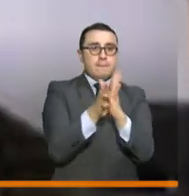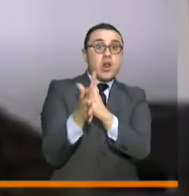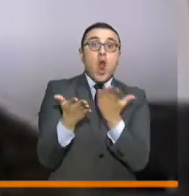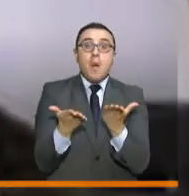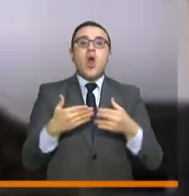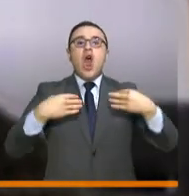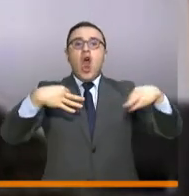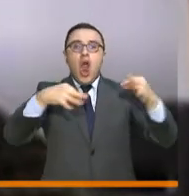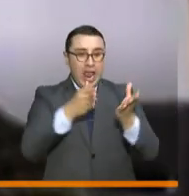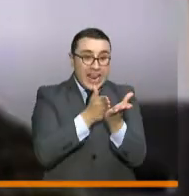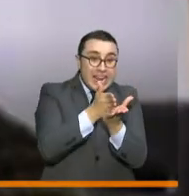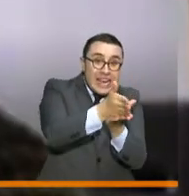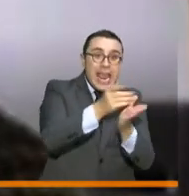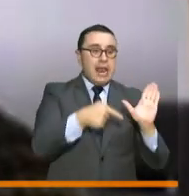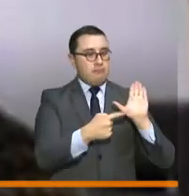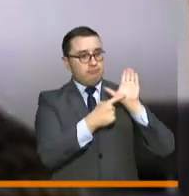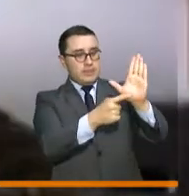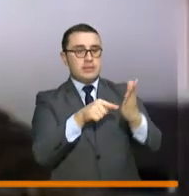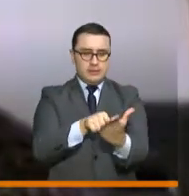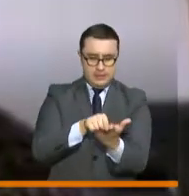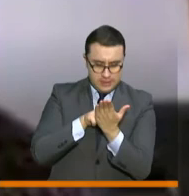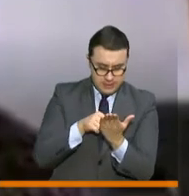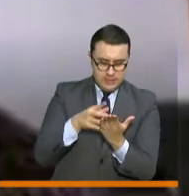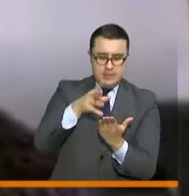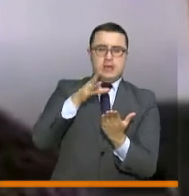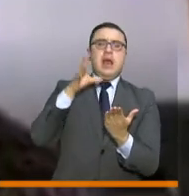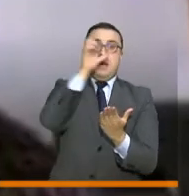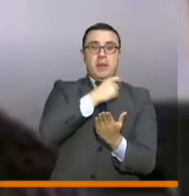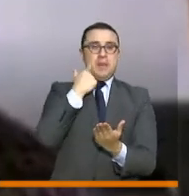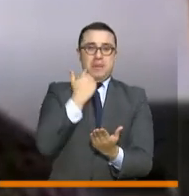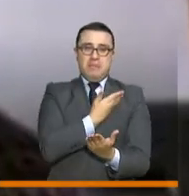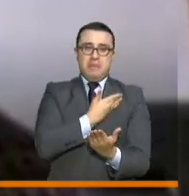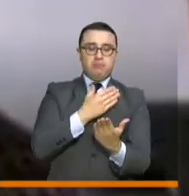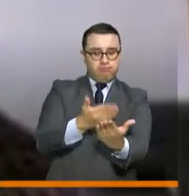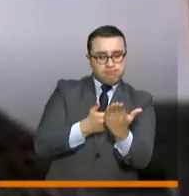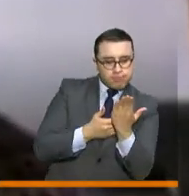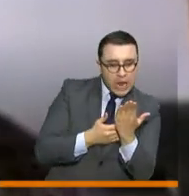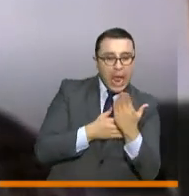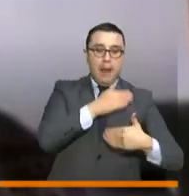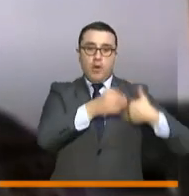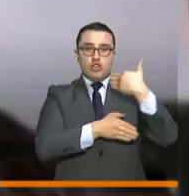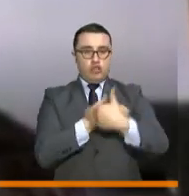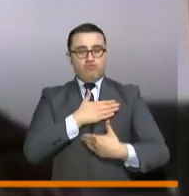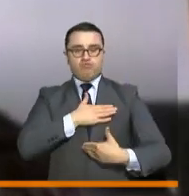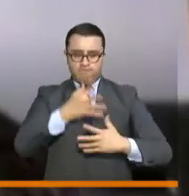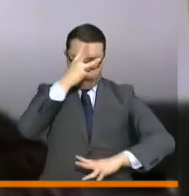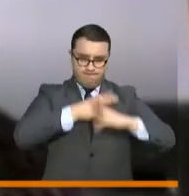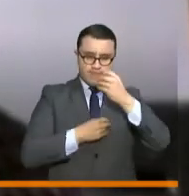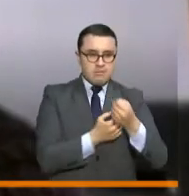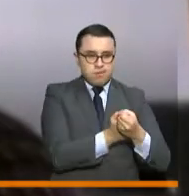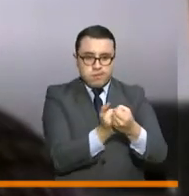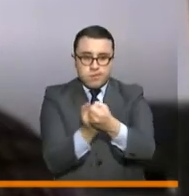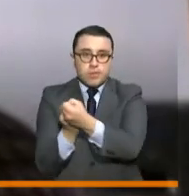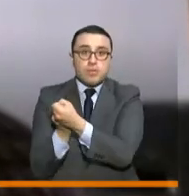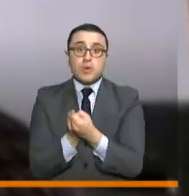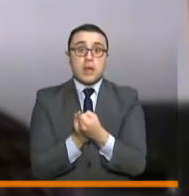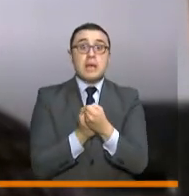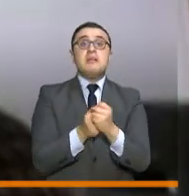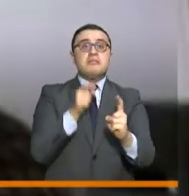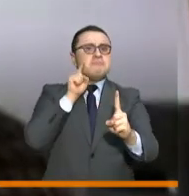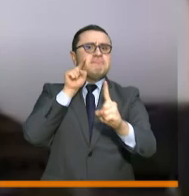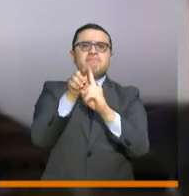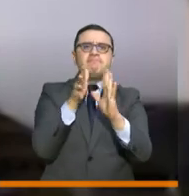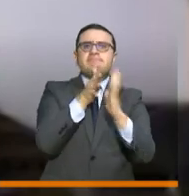guías, donde el padre de familia se vuelve aquella persona que acompaña los procesos. Y, lógicamente, el mensaje va